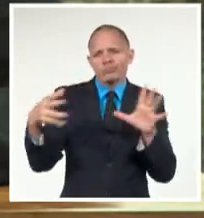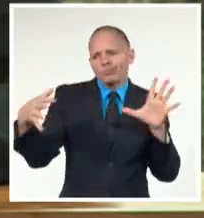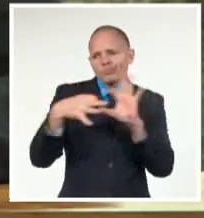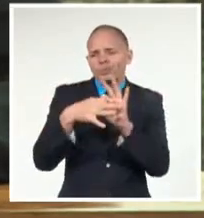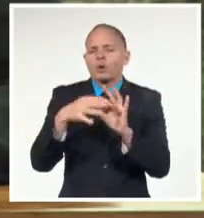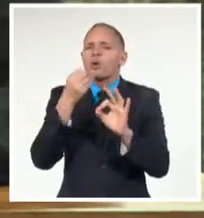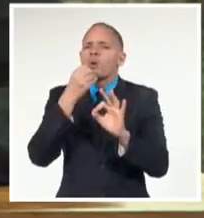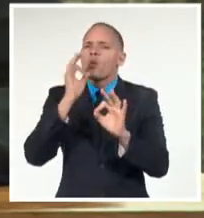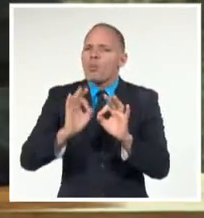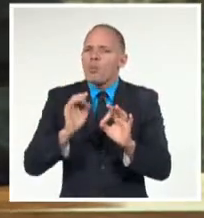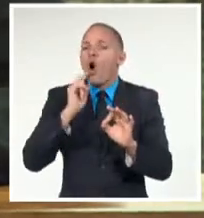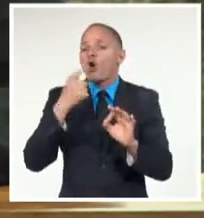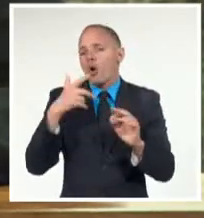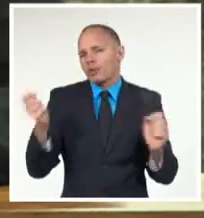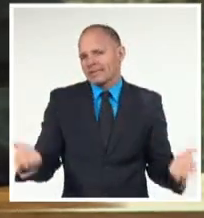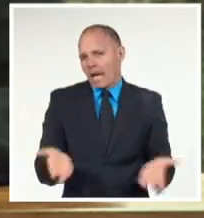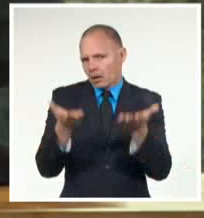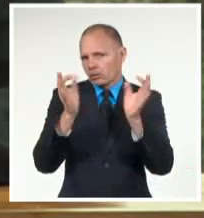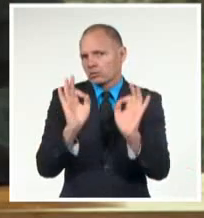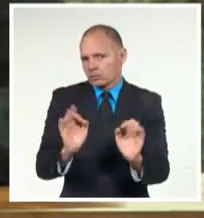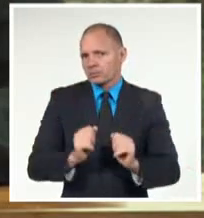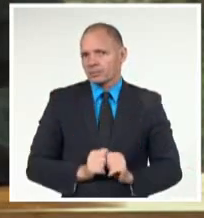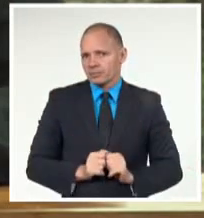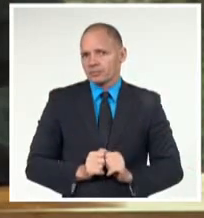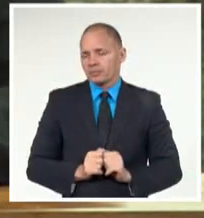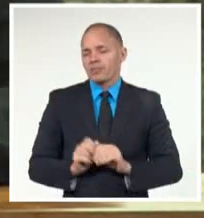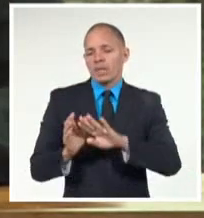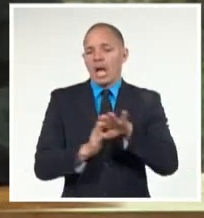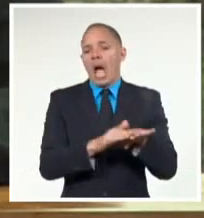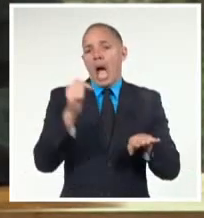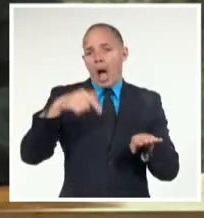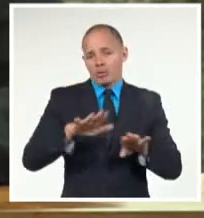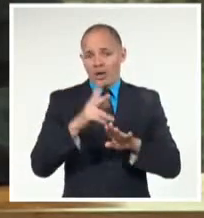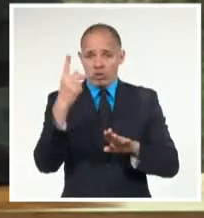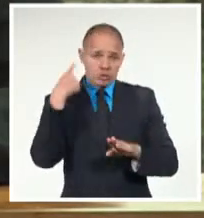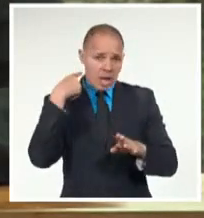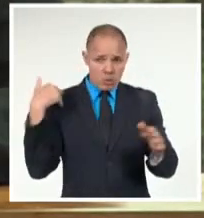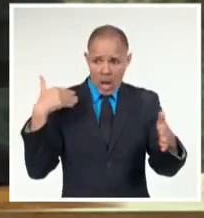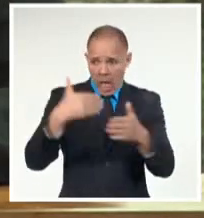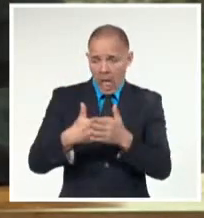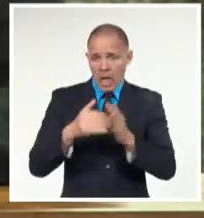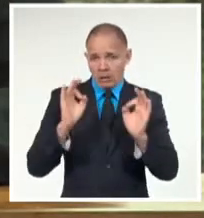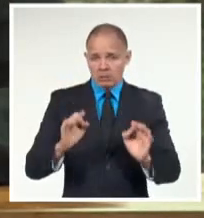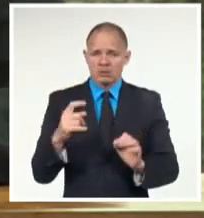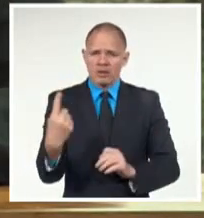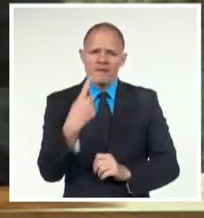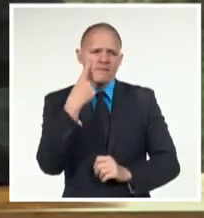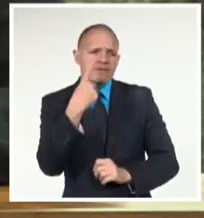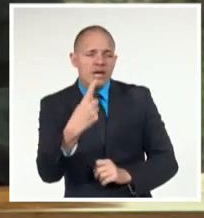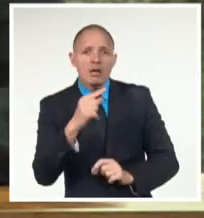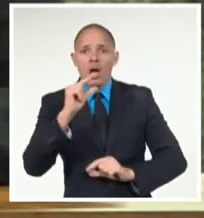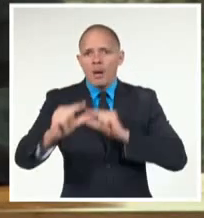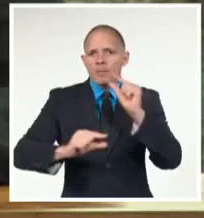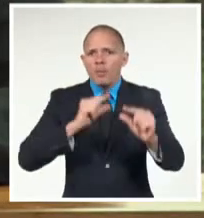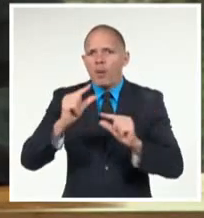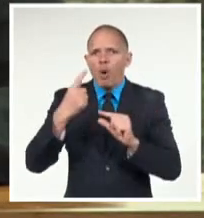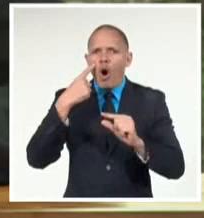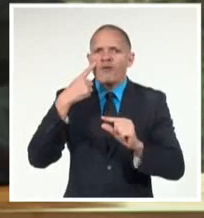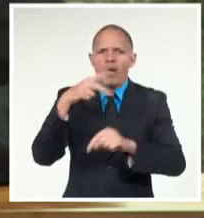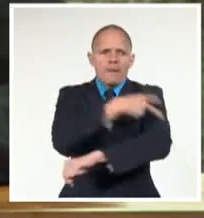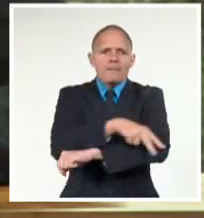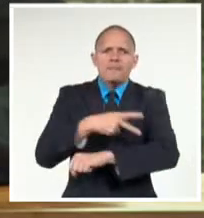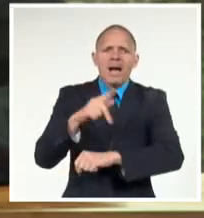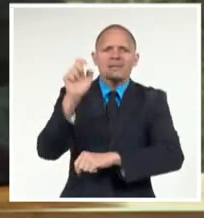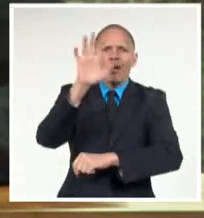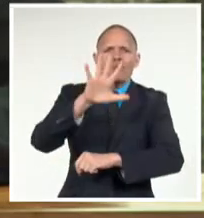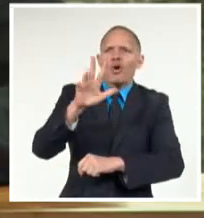nuestras estrategias de desarrollo. Bajo esa condición, en los últimos dos años hemos sido testigos del acelerado ritmo de integración que se advierte